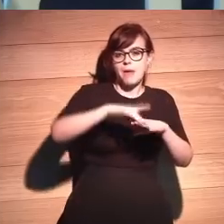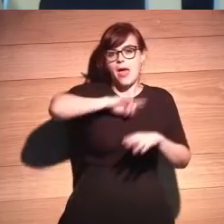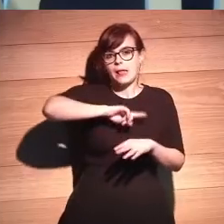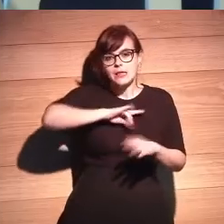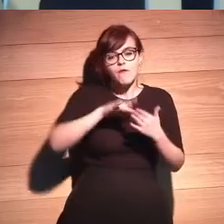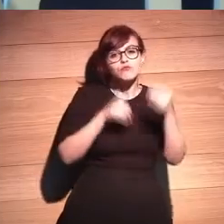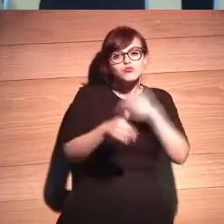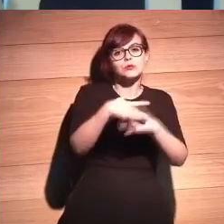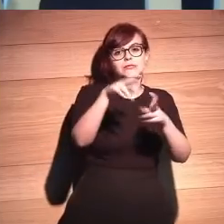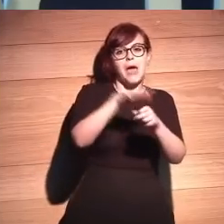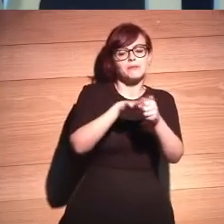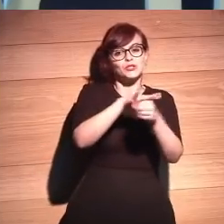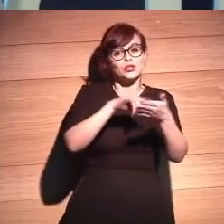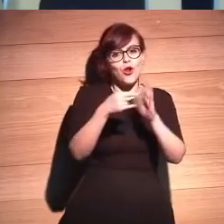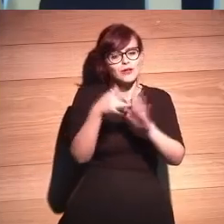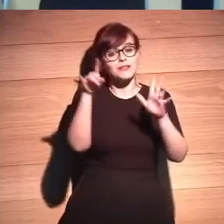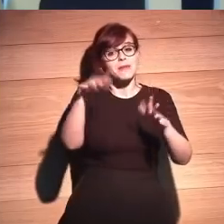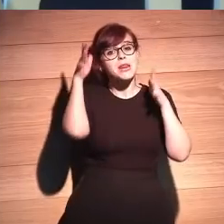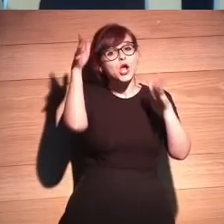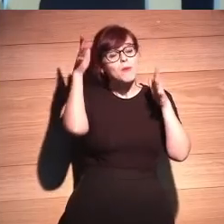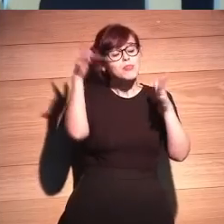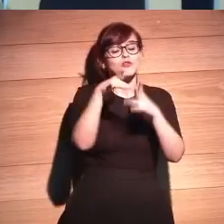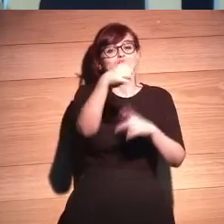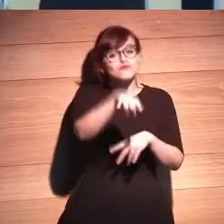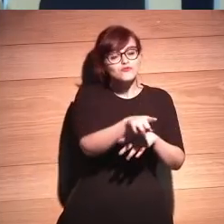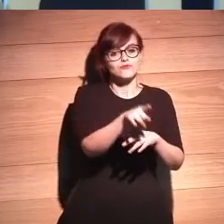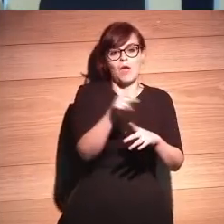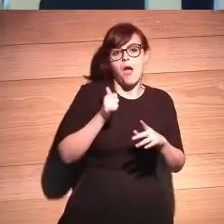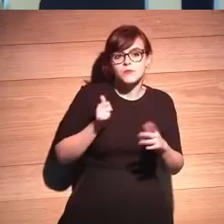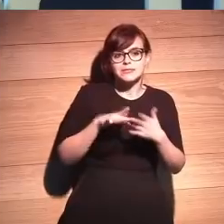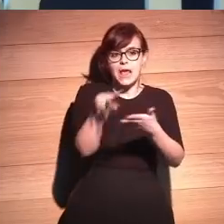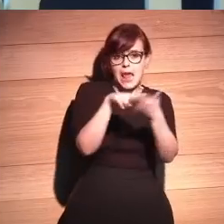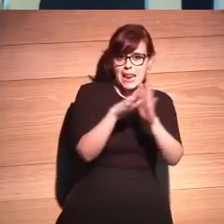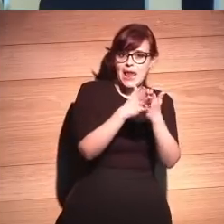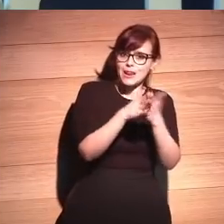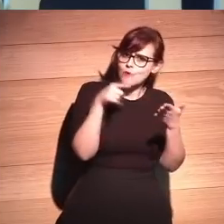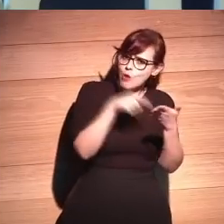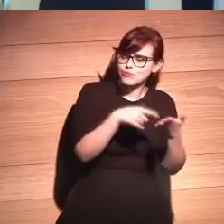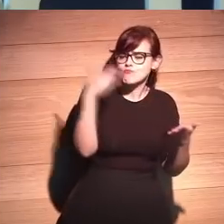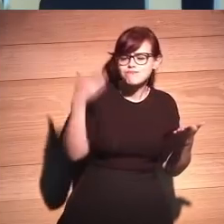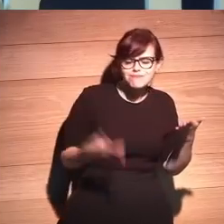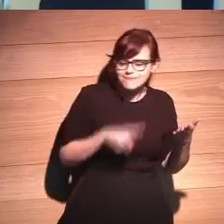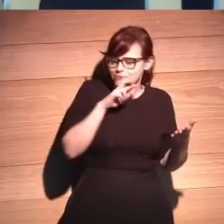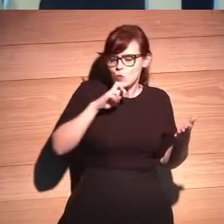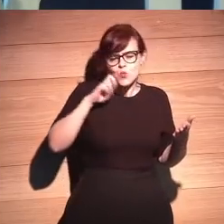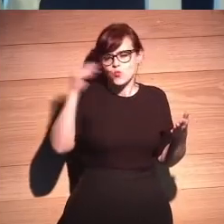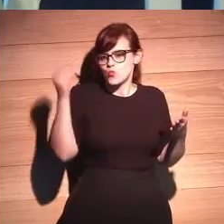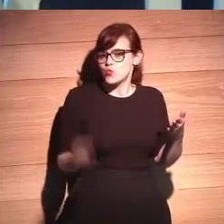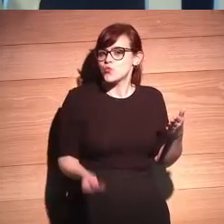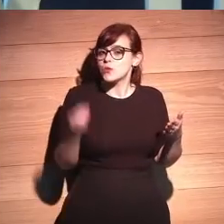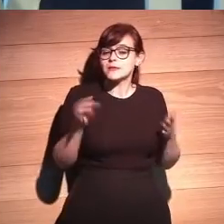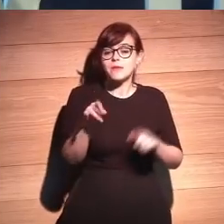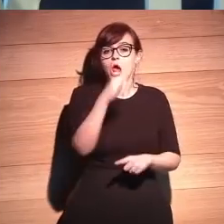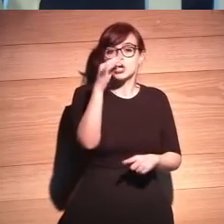ética de la tecnología recomendaros a todos que no dejéis de leer este libro porque es una joya de verdad y además